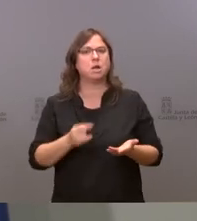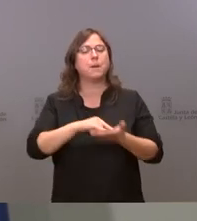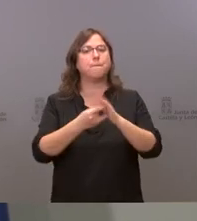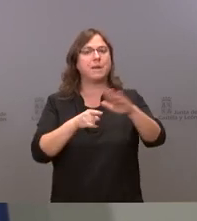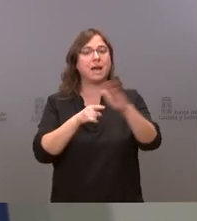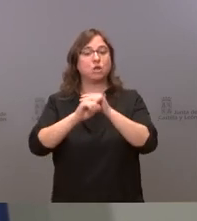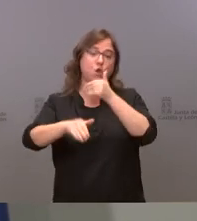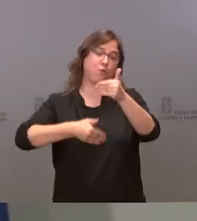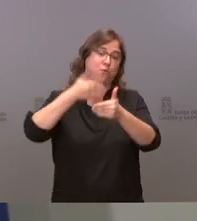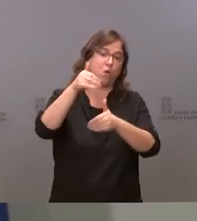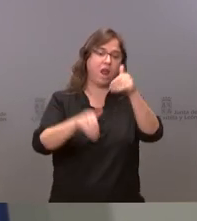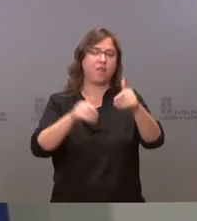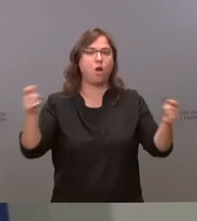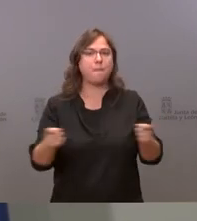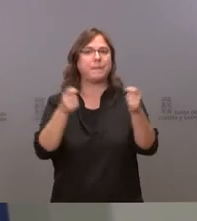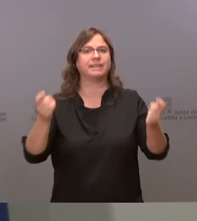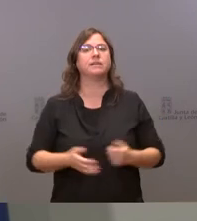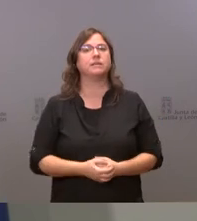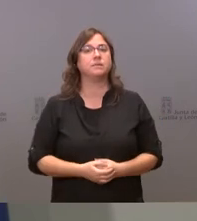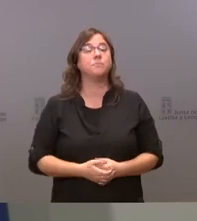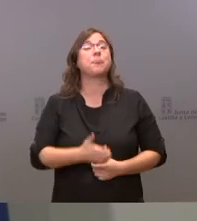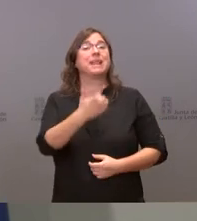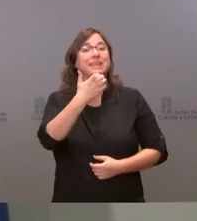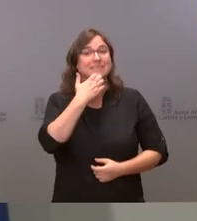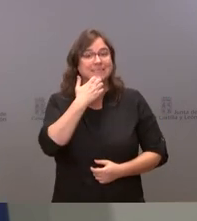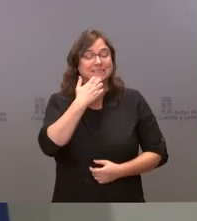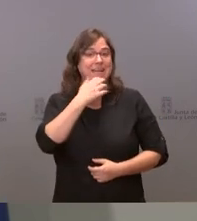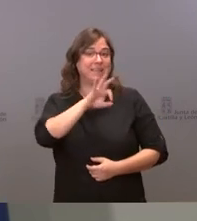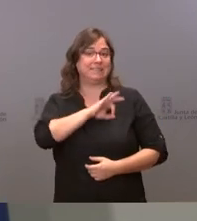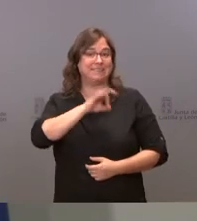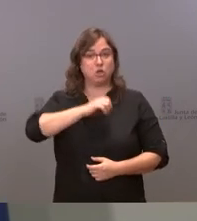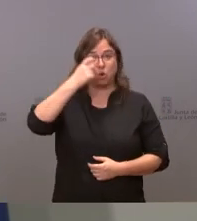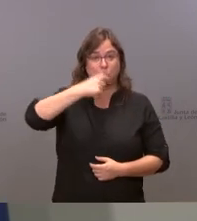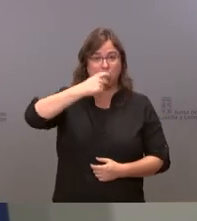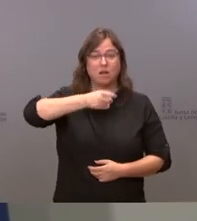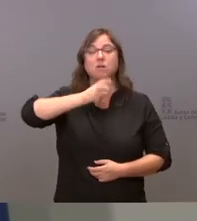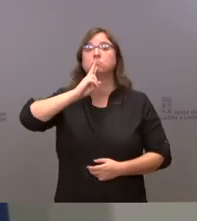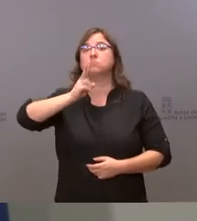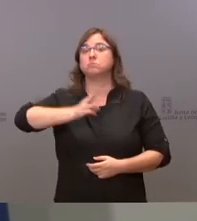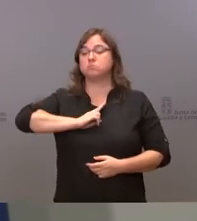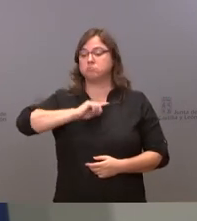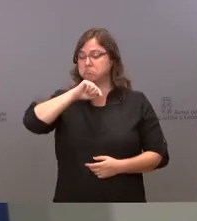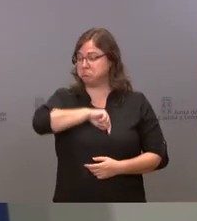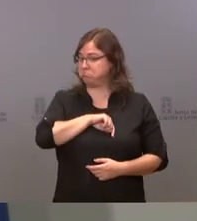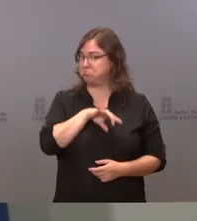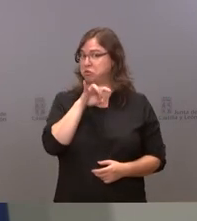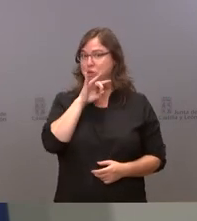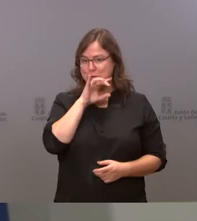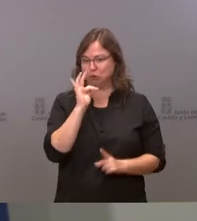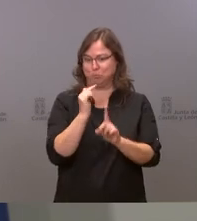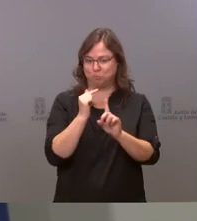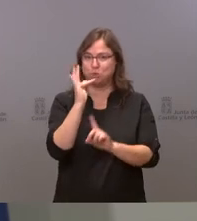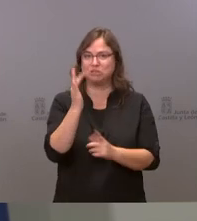siguiente campaña electoral si me contesta el señor Tudanca esto ya me doy doy por contenta la rueda de prensa de hoy